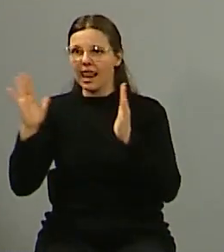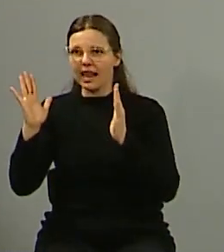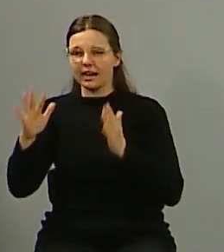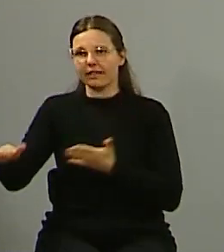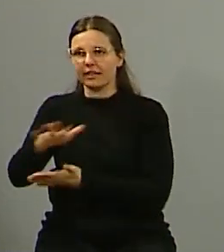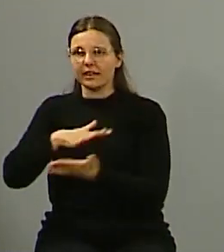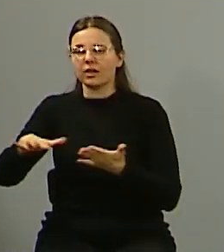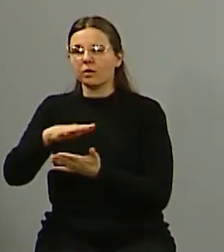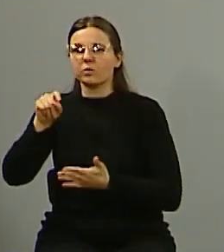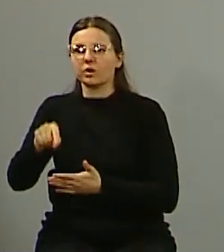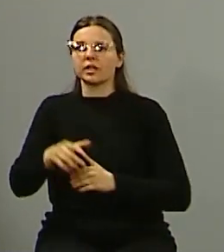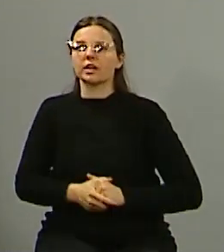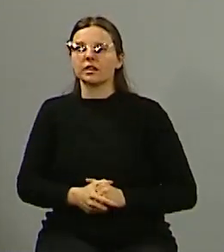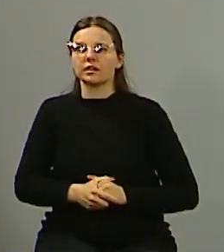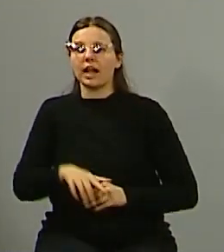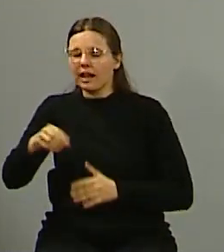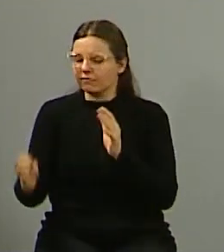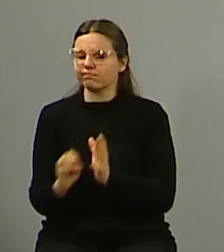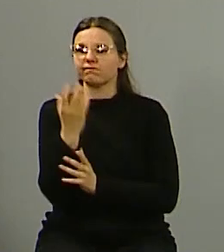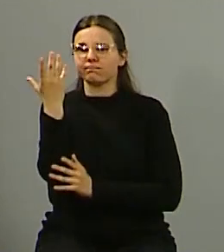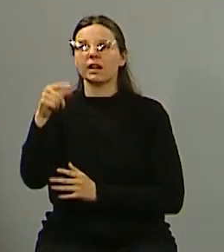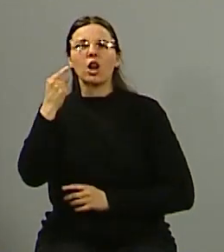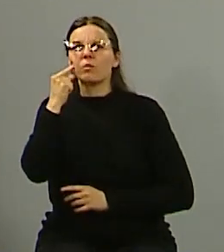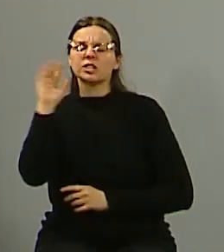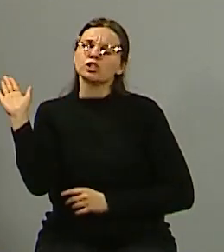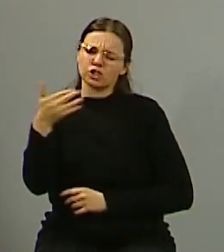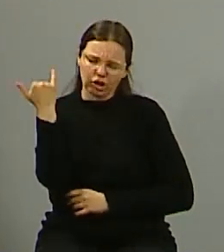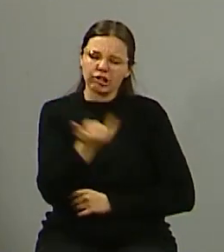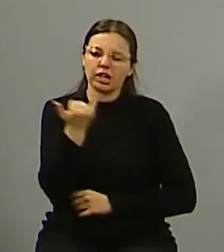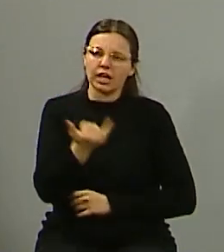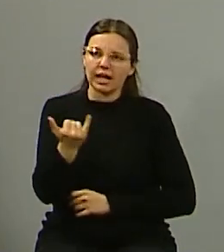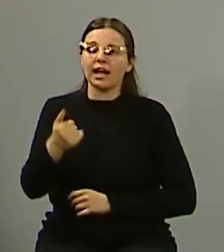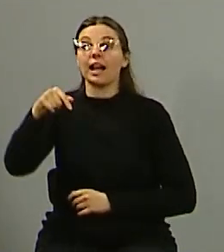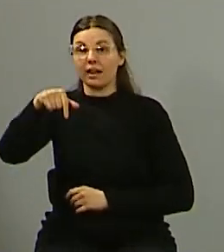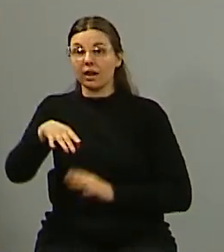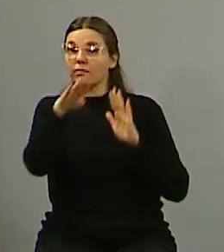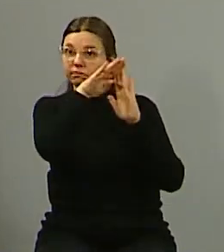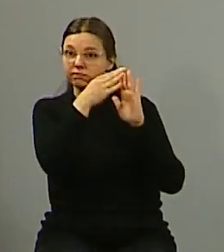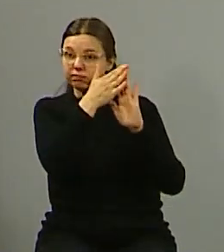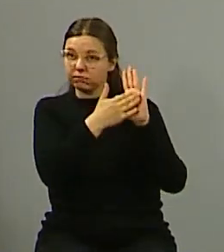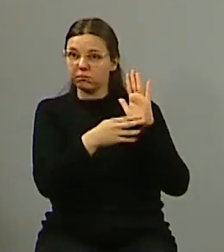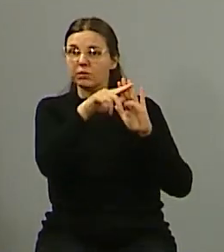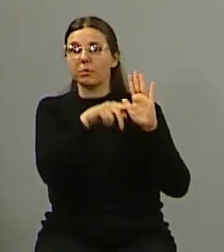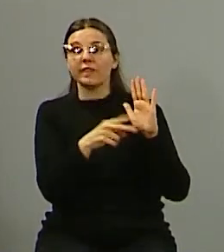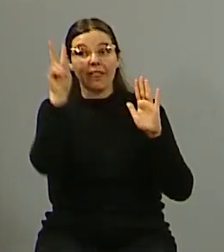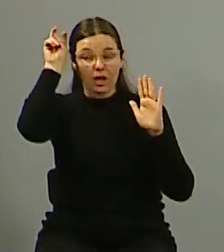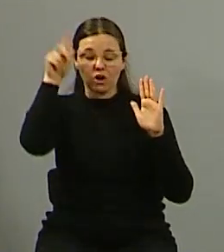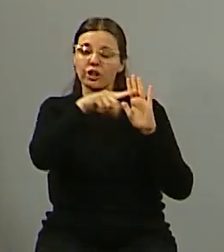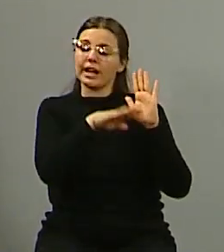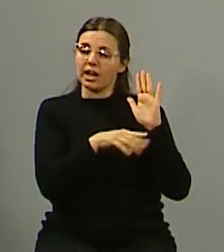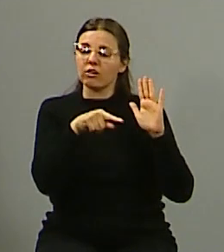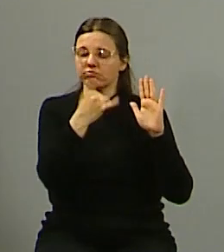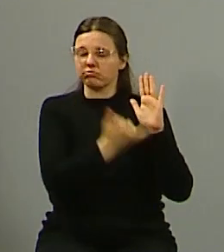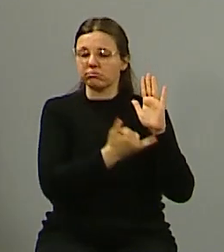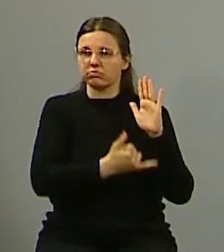en el departamento de Goecruz. La mayoría de los municipios lo tienen. Aparece como una de las propuestas hoy de Alfredo Cornejo en